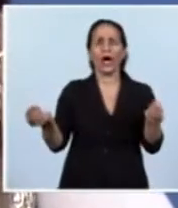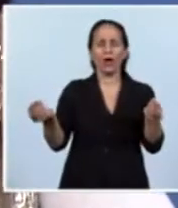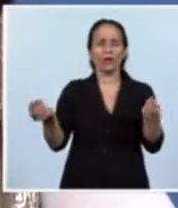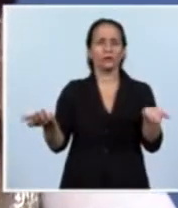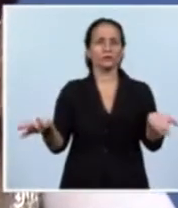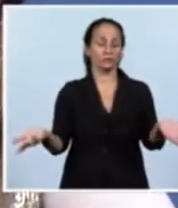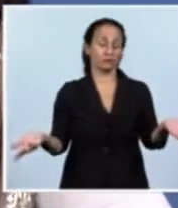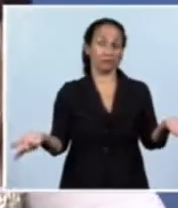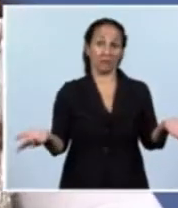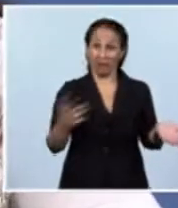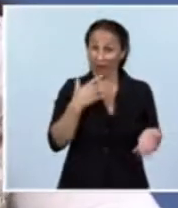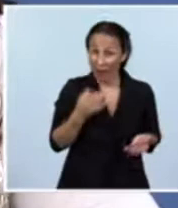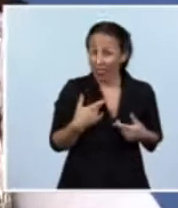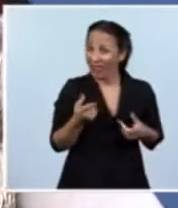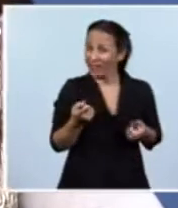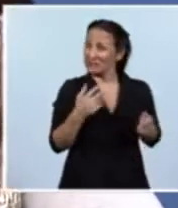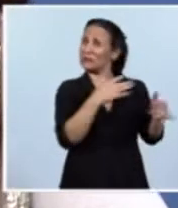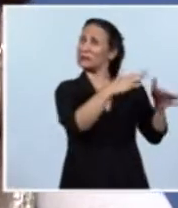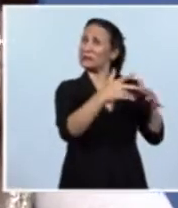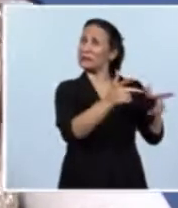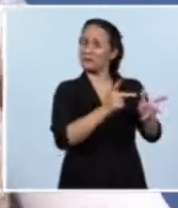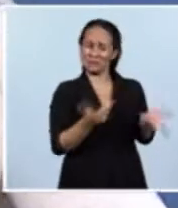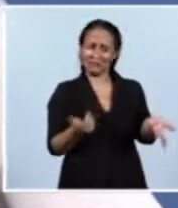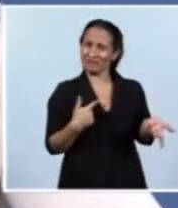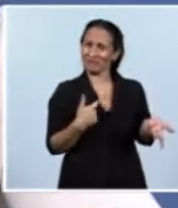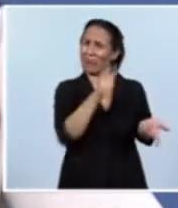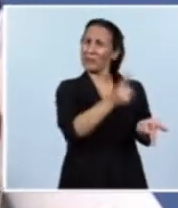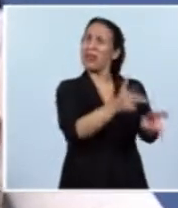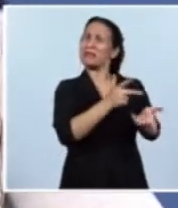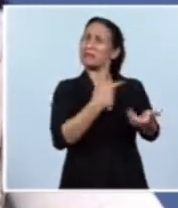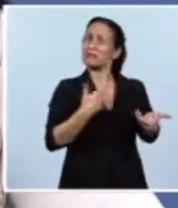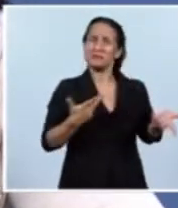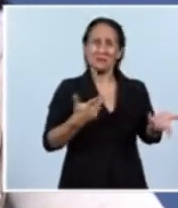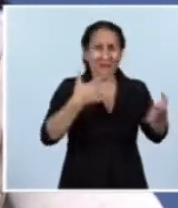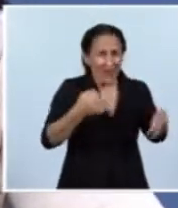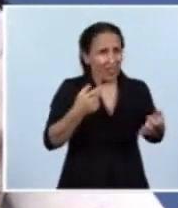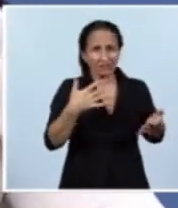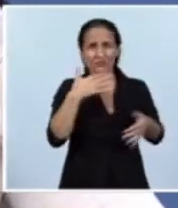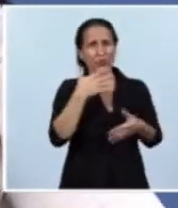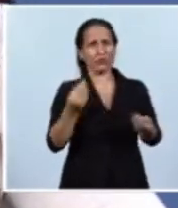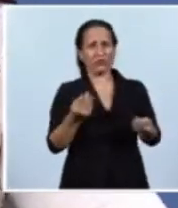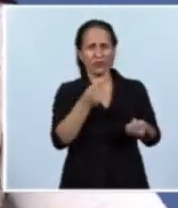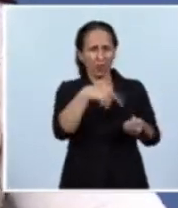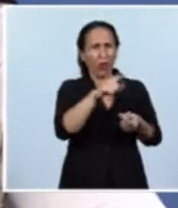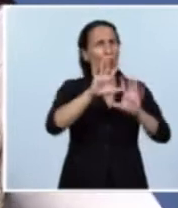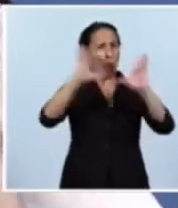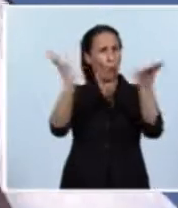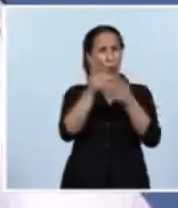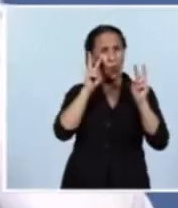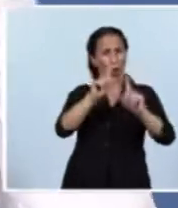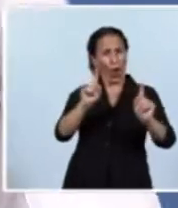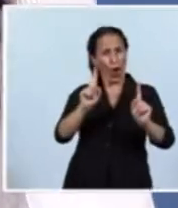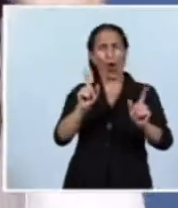cuando uno escucha algunas afirmaciones realmente no entiende si no ven el mundo o no lo